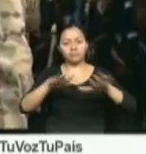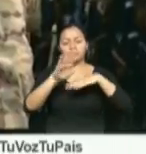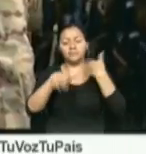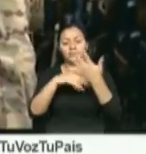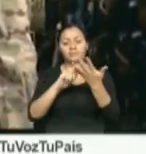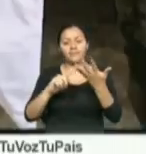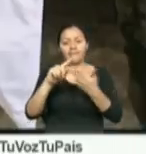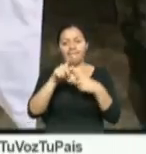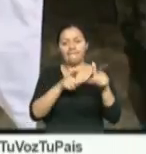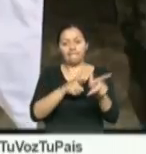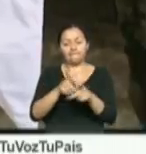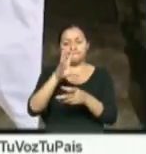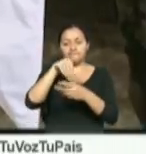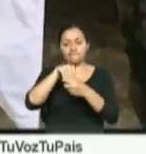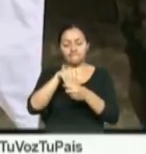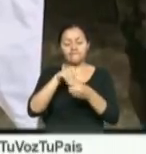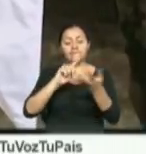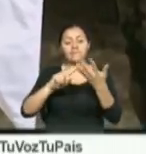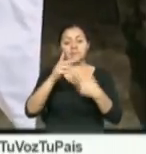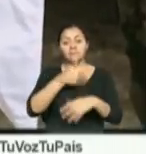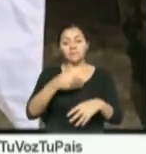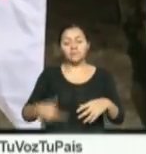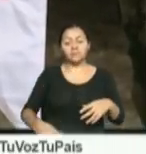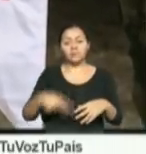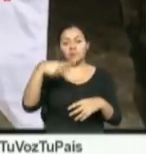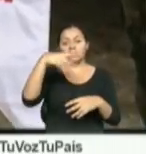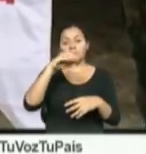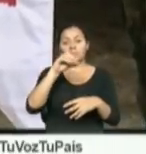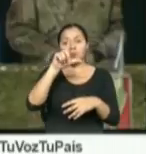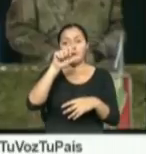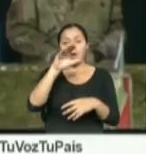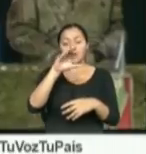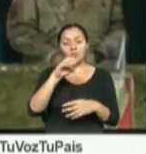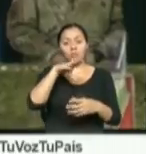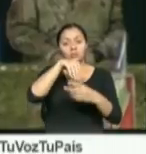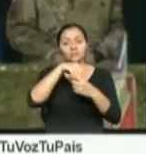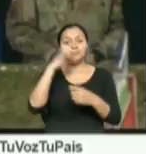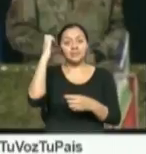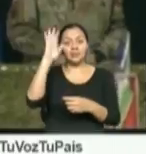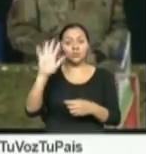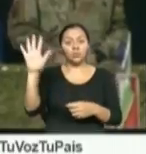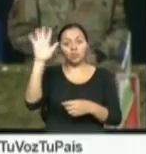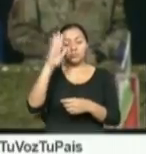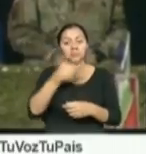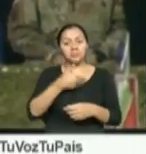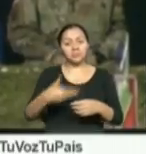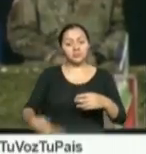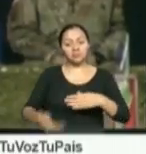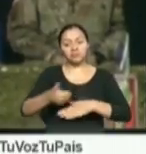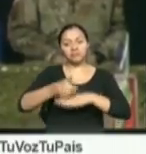multinacional. El presidente polaco y el comandante supremo de la OTAN en Europa han presidido el acto.